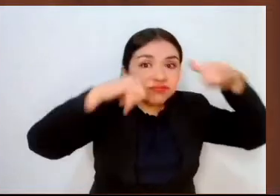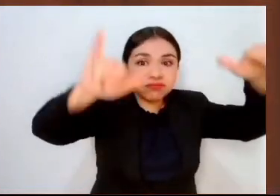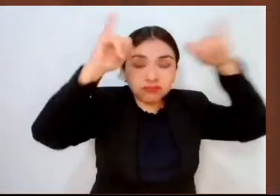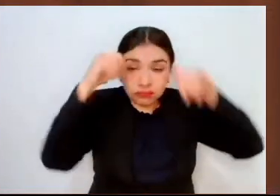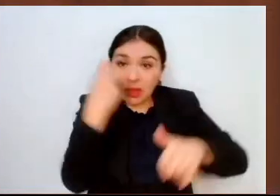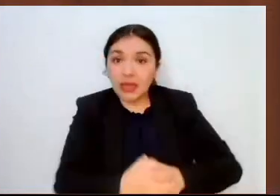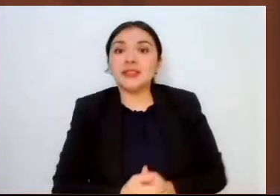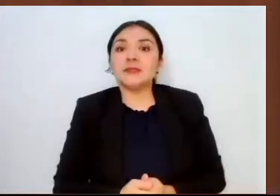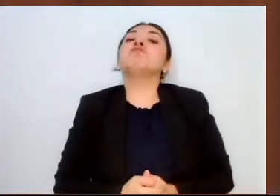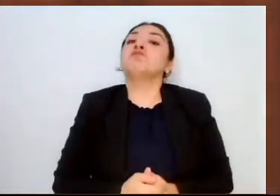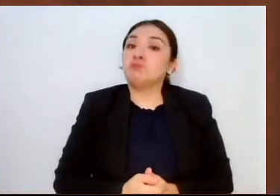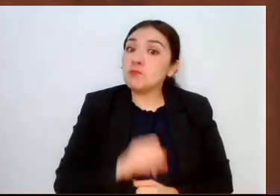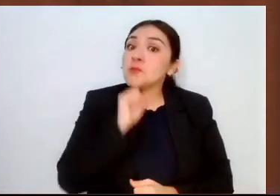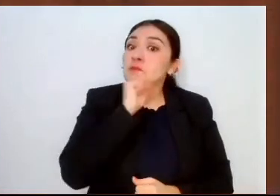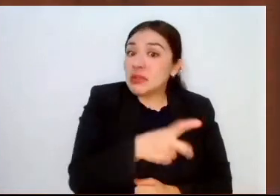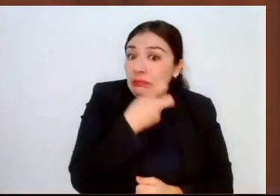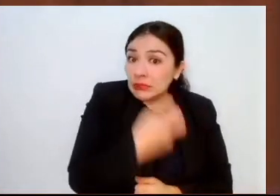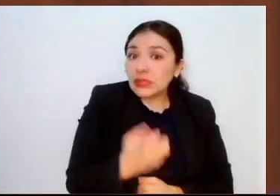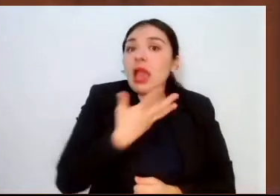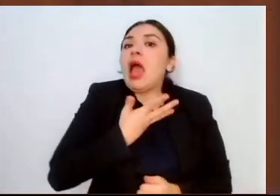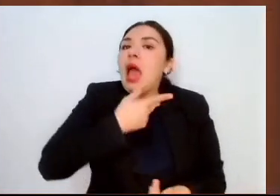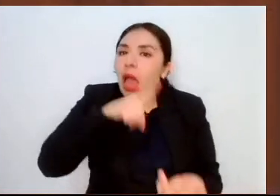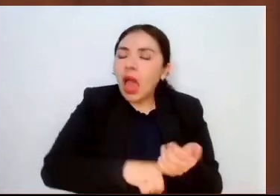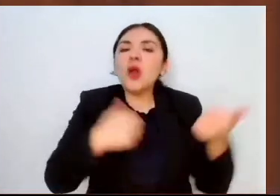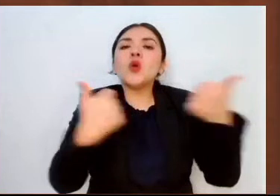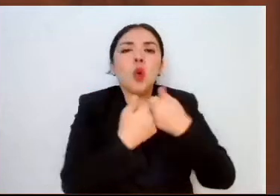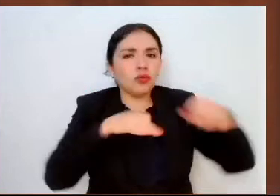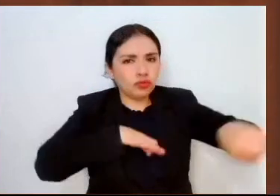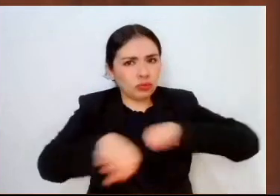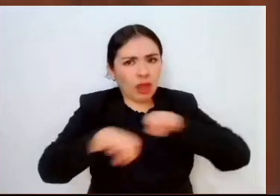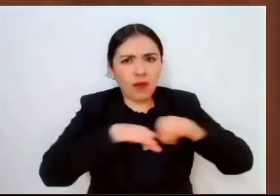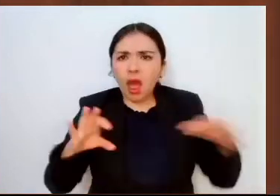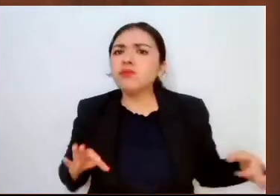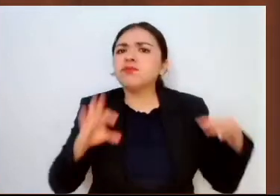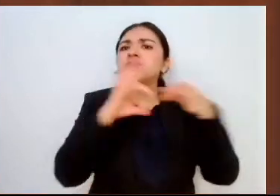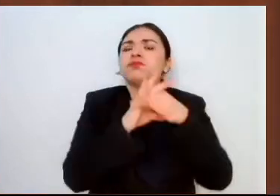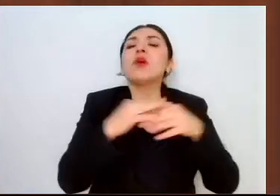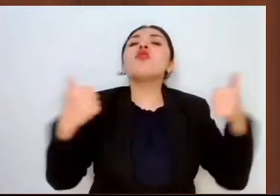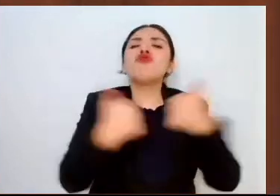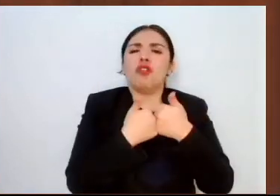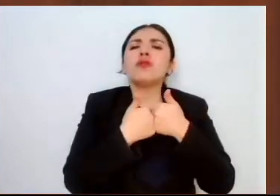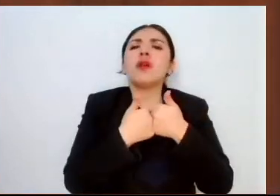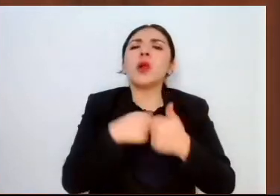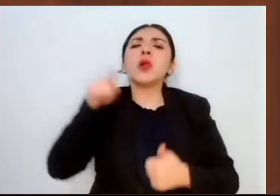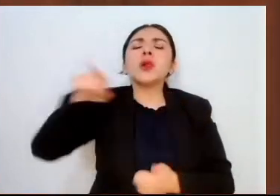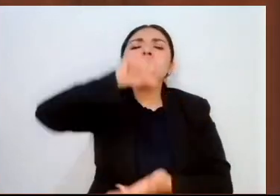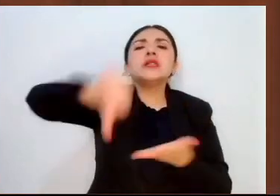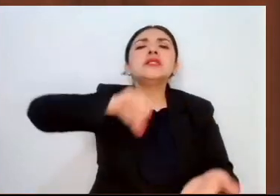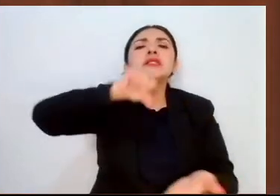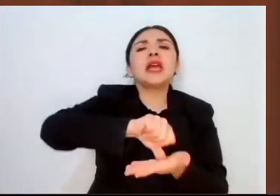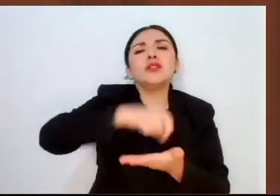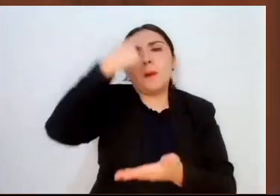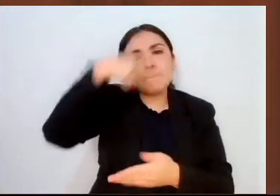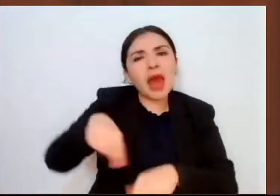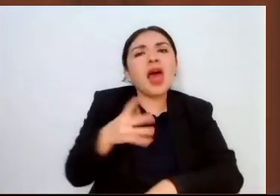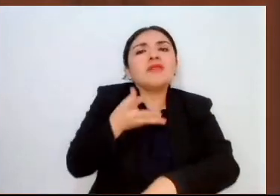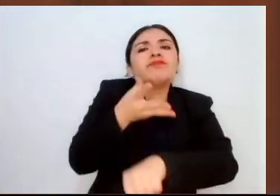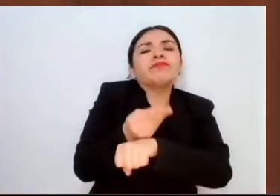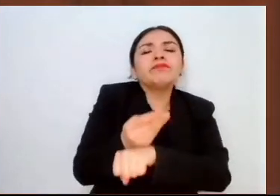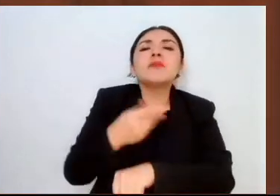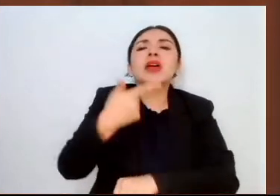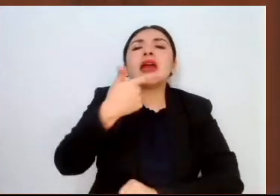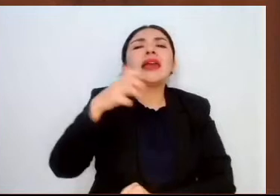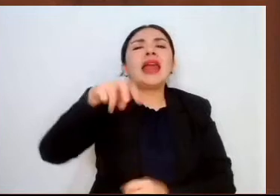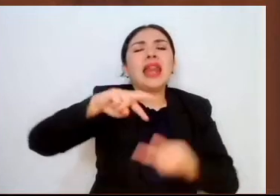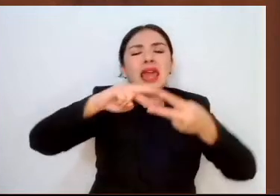sentido, también se trabaja y se trabajó de manera coordinada con el Centro de Mejoramiento Genético